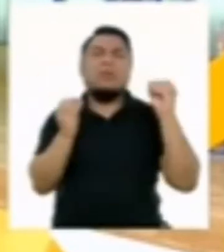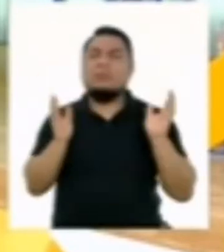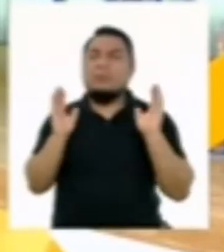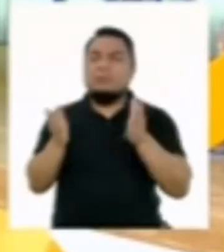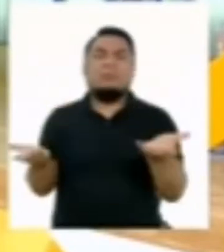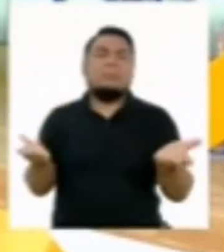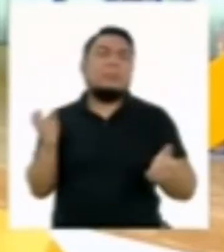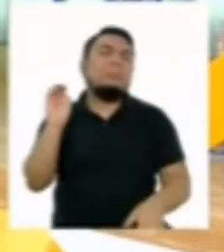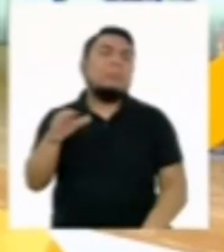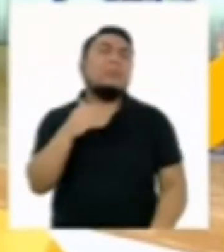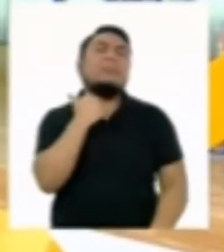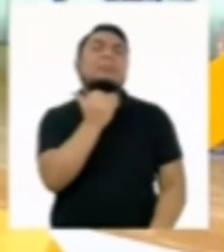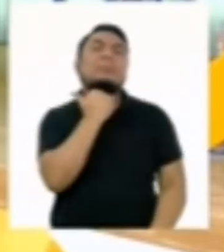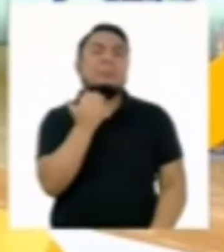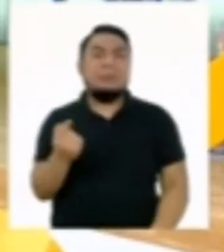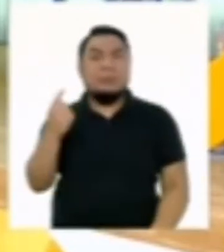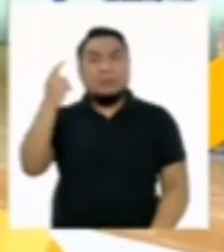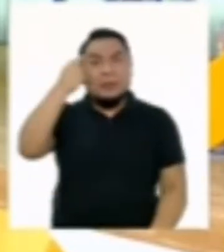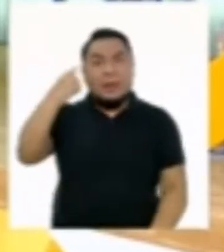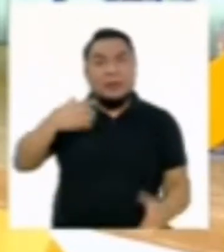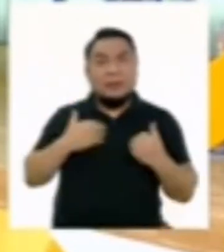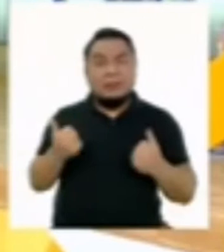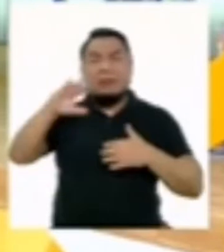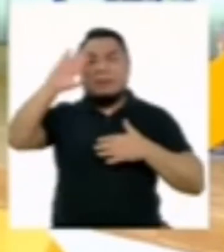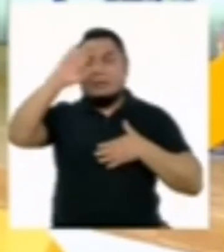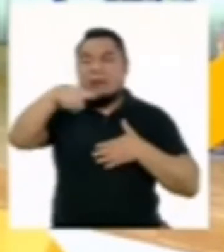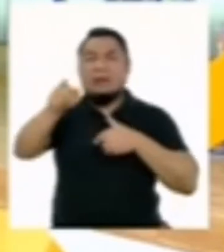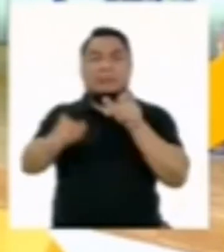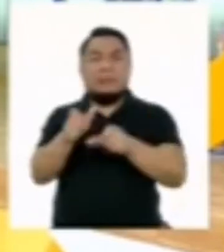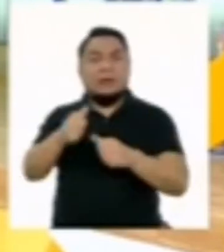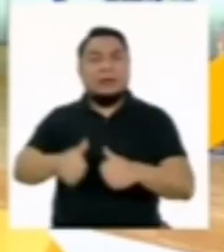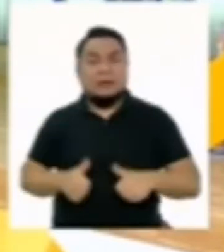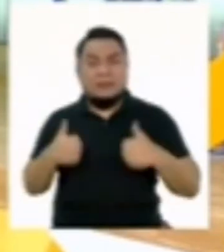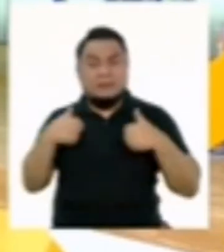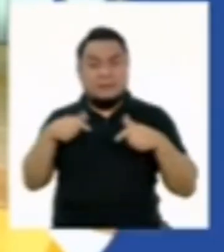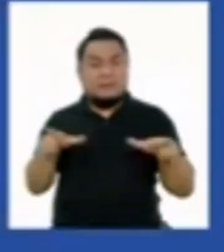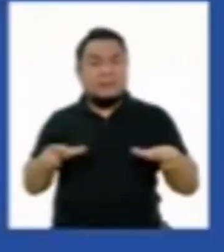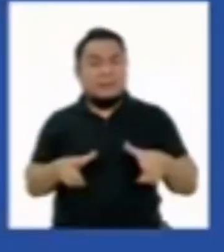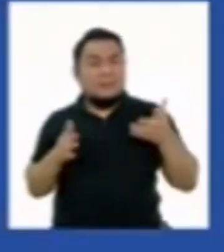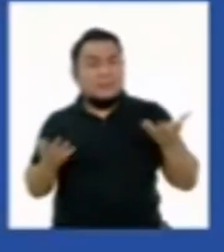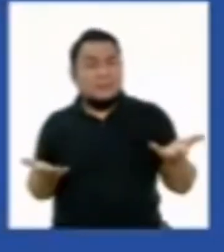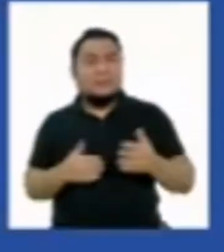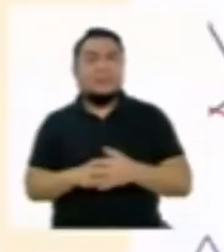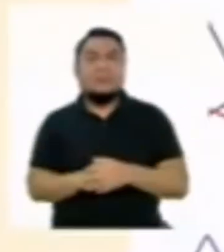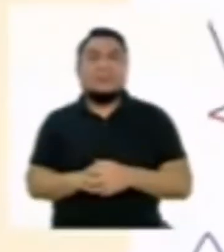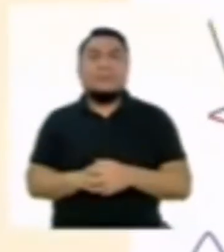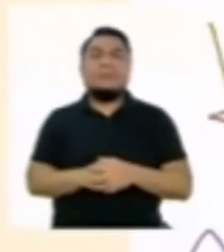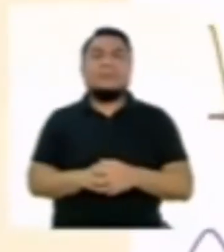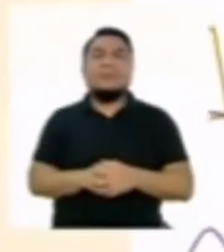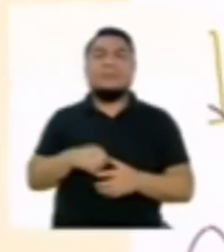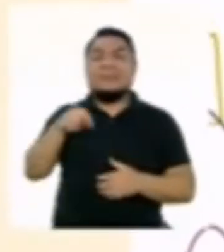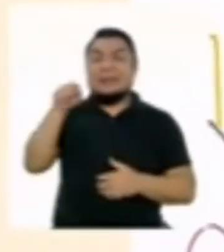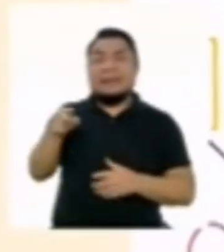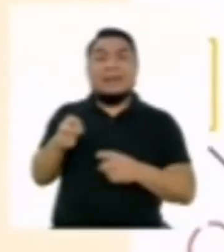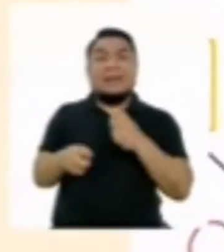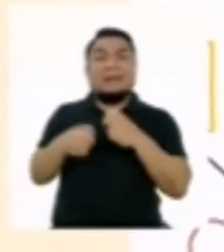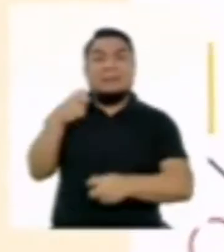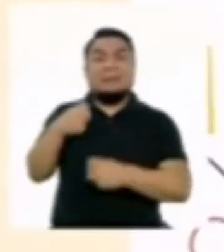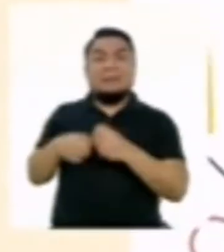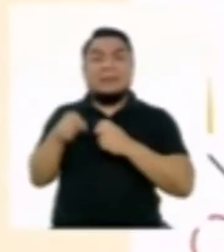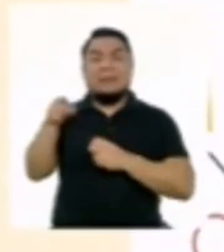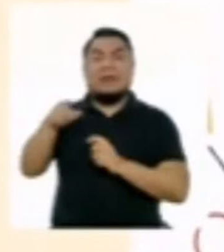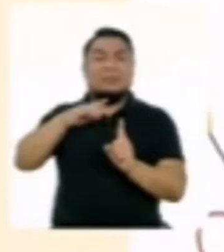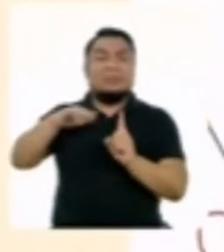terminar, sin pensar en la salud de quienes transitan o viven en esta zona. Este problema